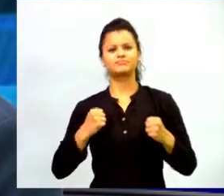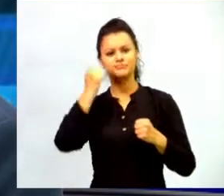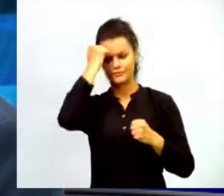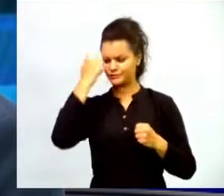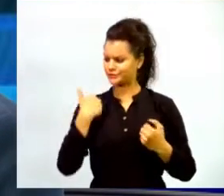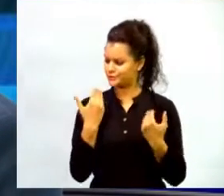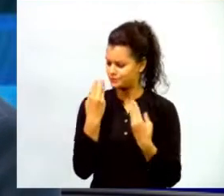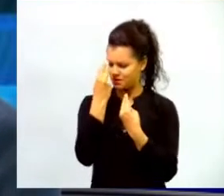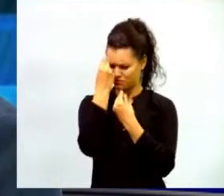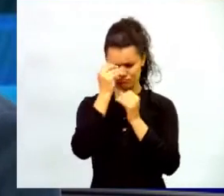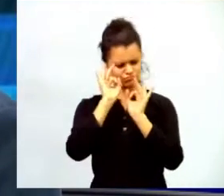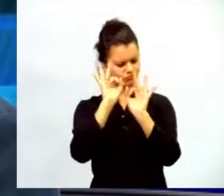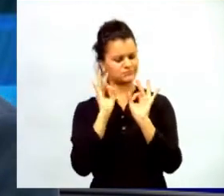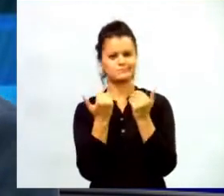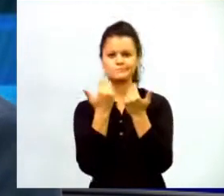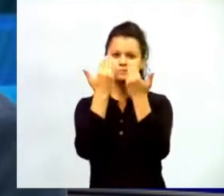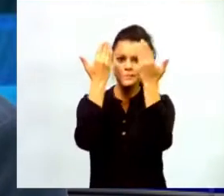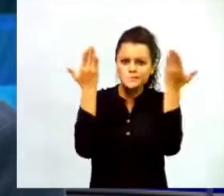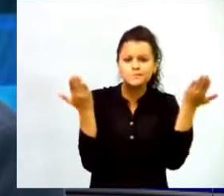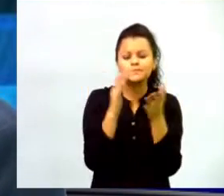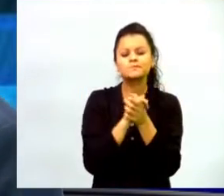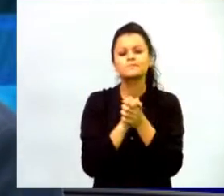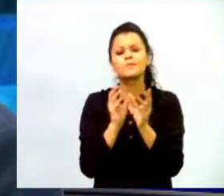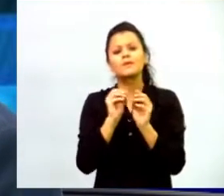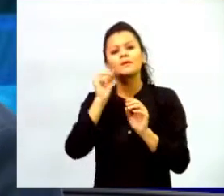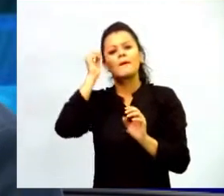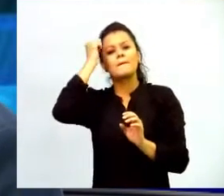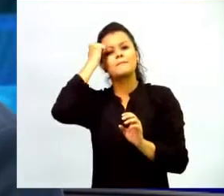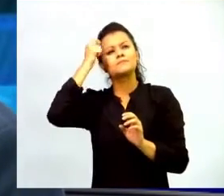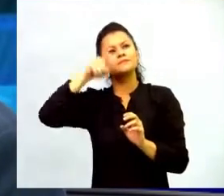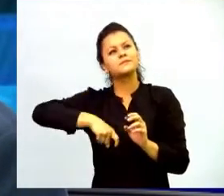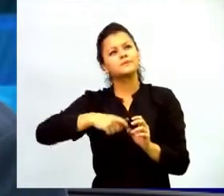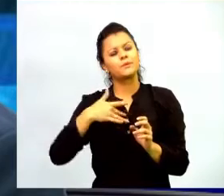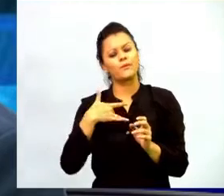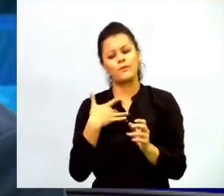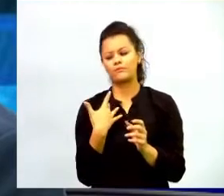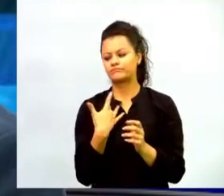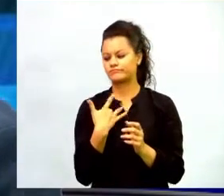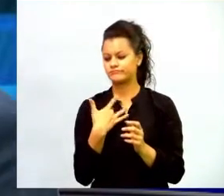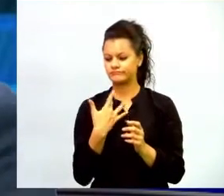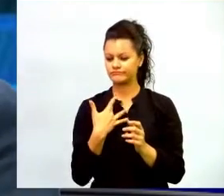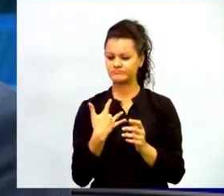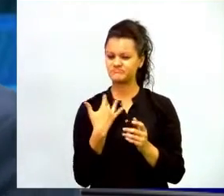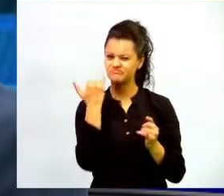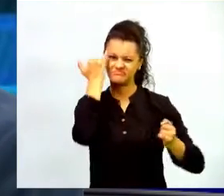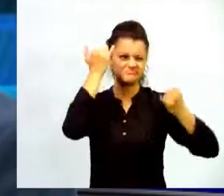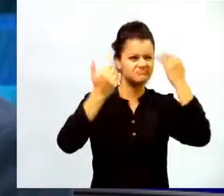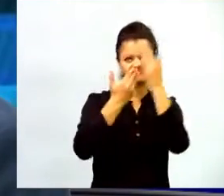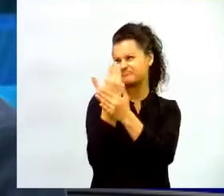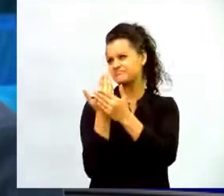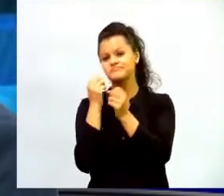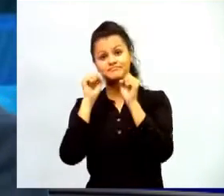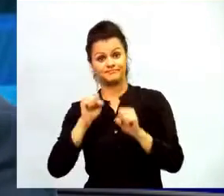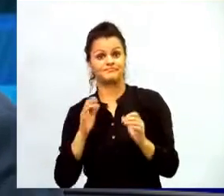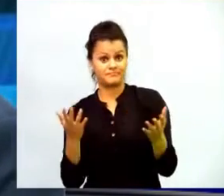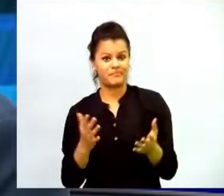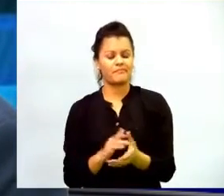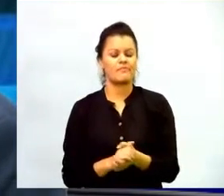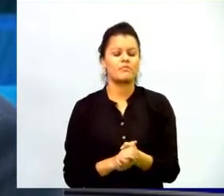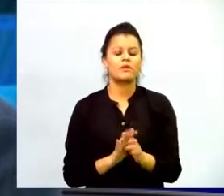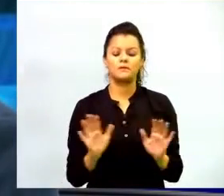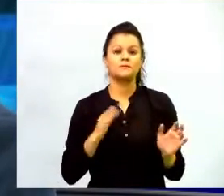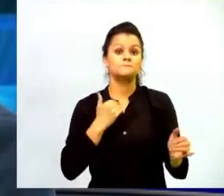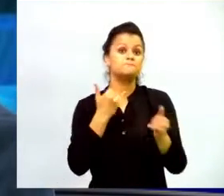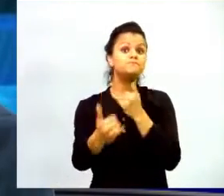profesión de ser maestro y tener la capacidad de innovar desde ese punto y creo que hay un último punto habiendo